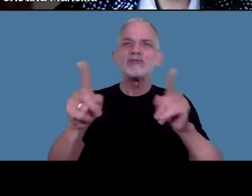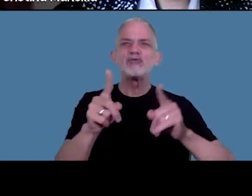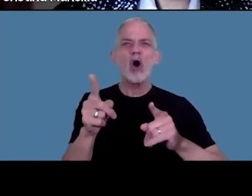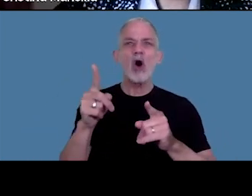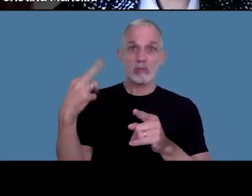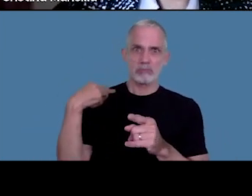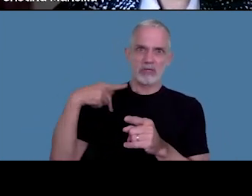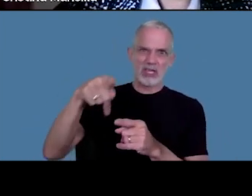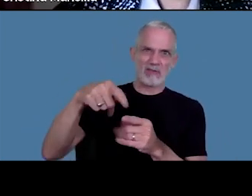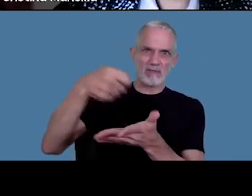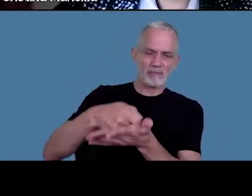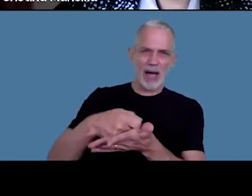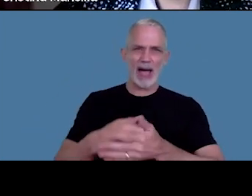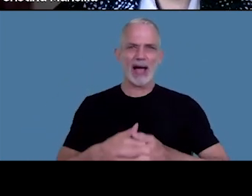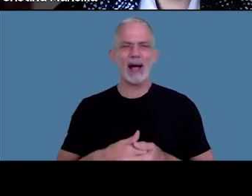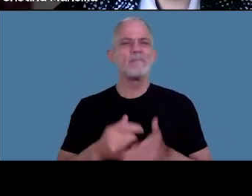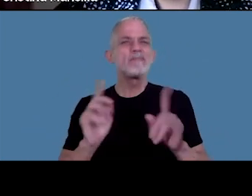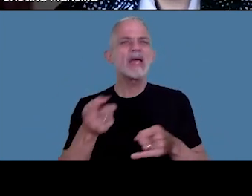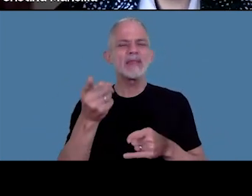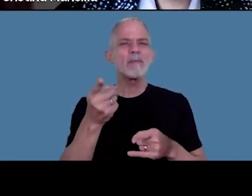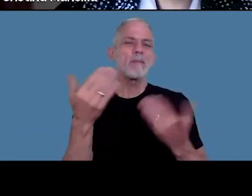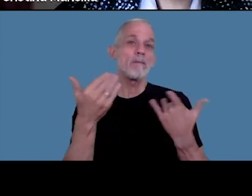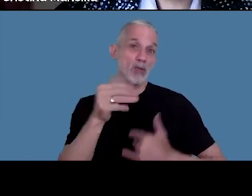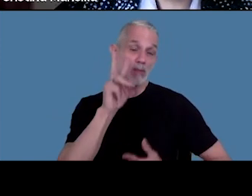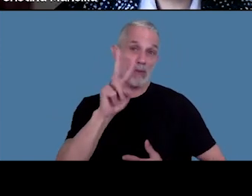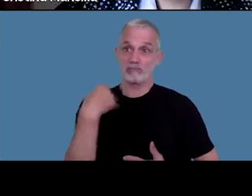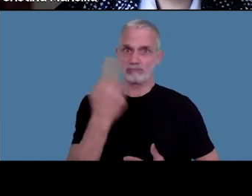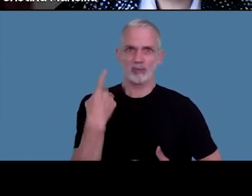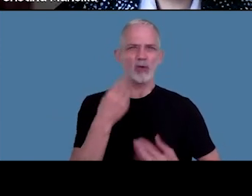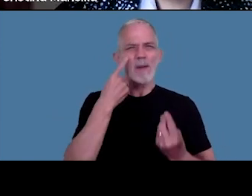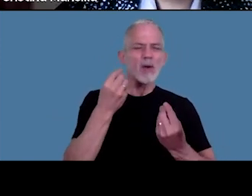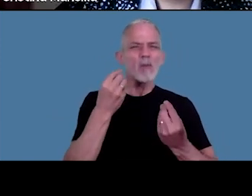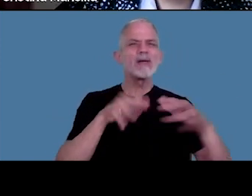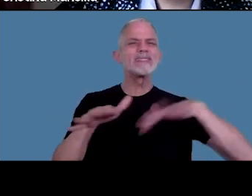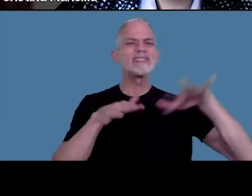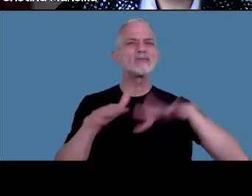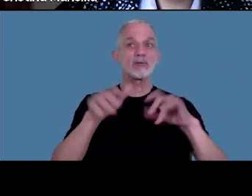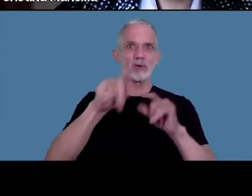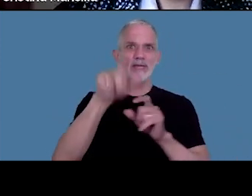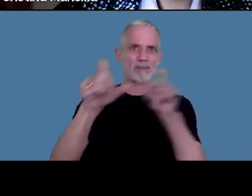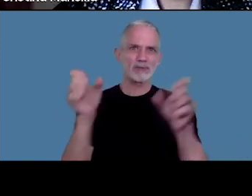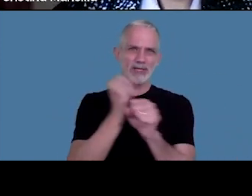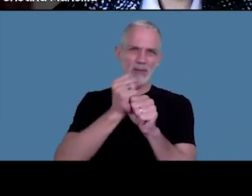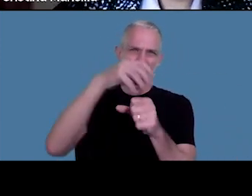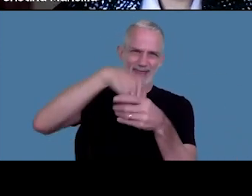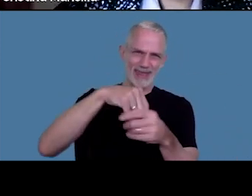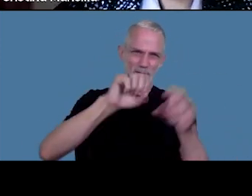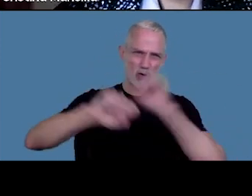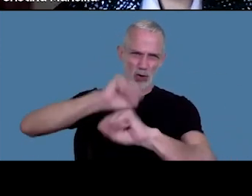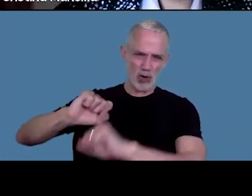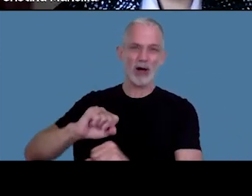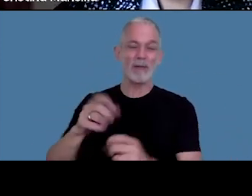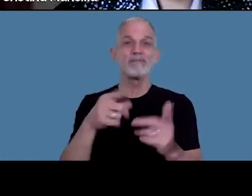y también nos permite a nosotros regularizar la situación del personal. Esta